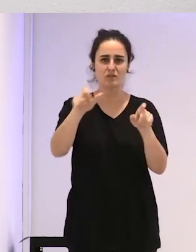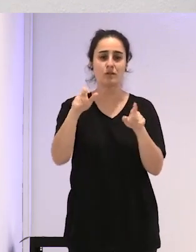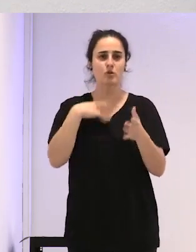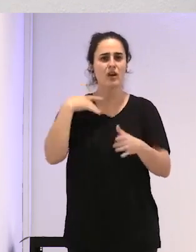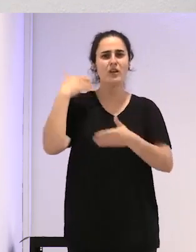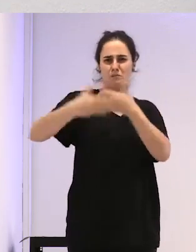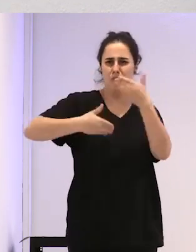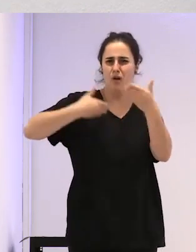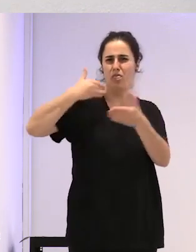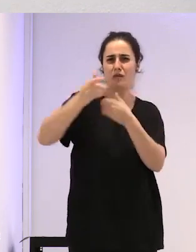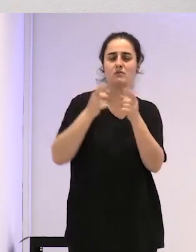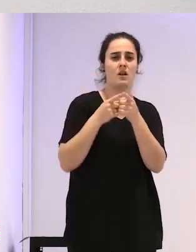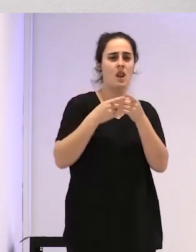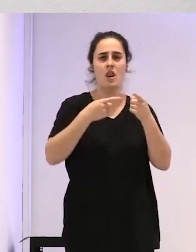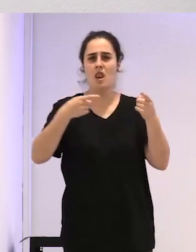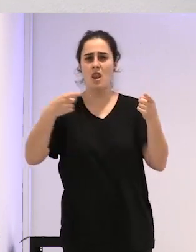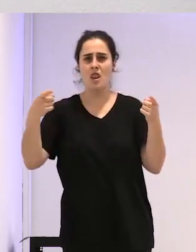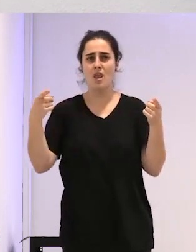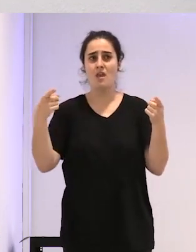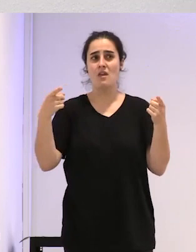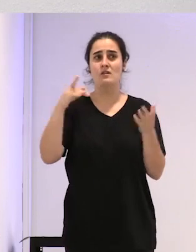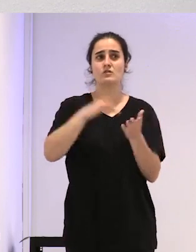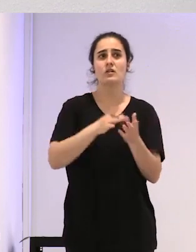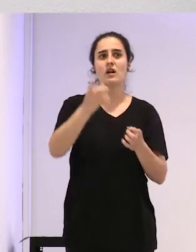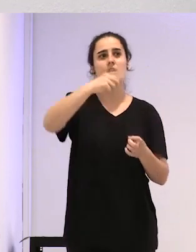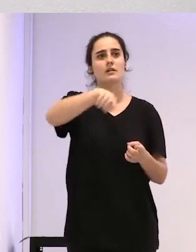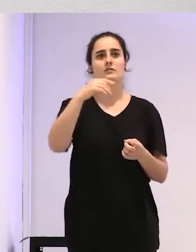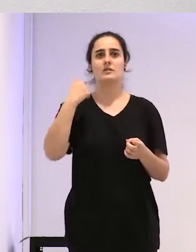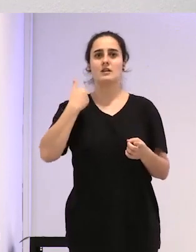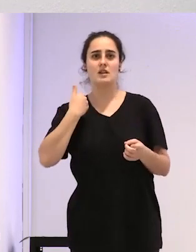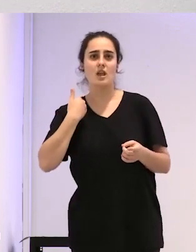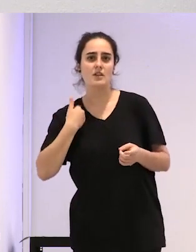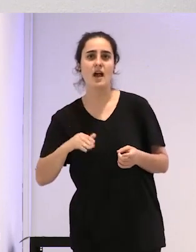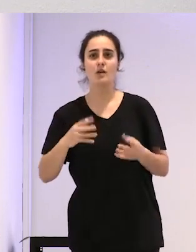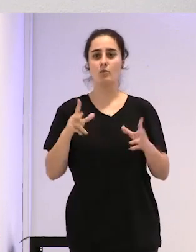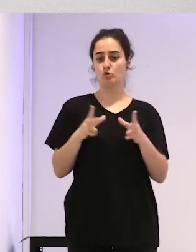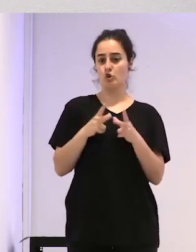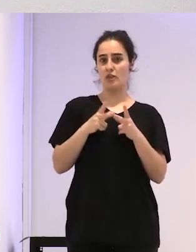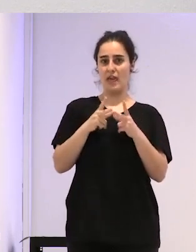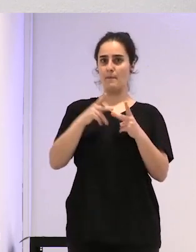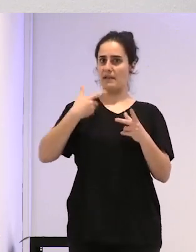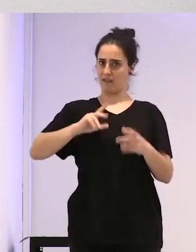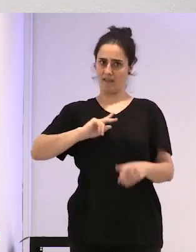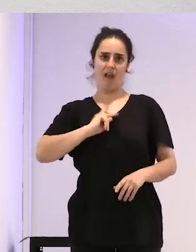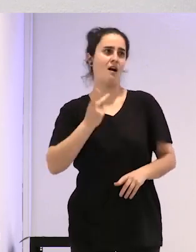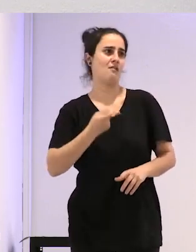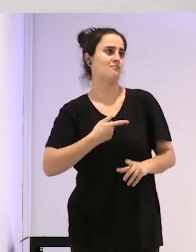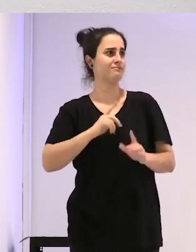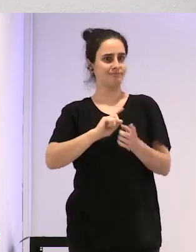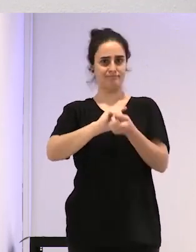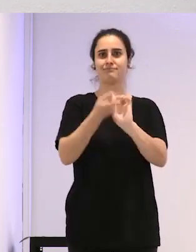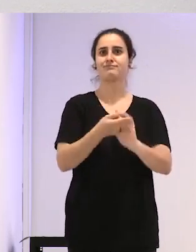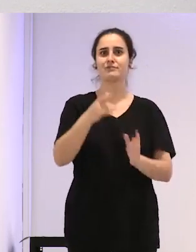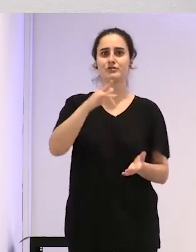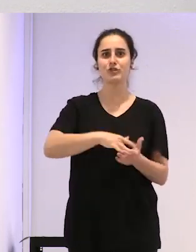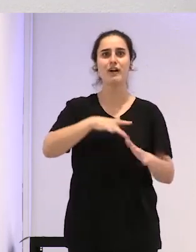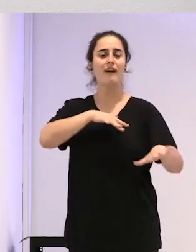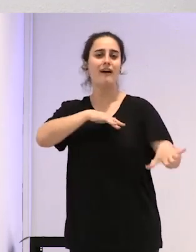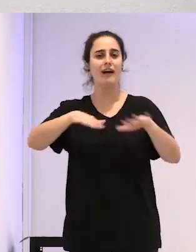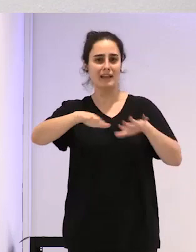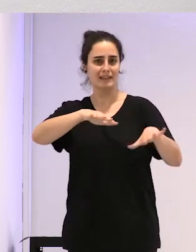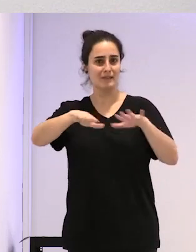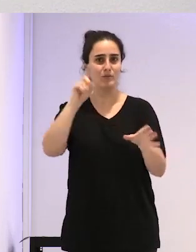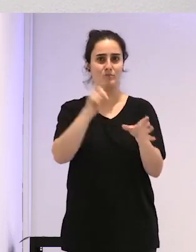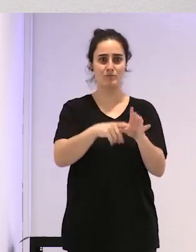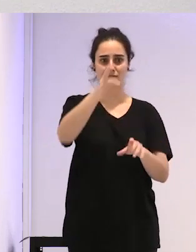procesos ya, que estaban ya, que habían transitado socialmente, y que estaban en el activismo, y con su